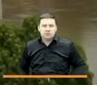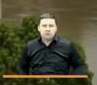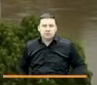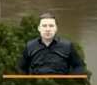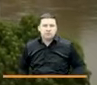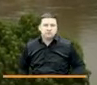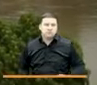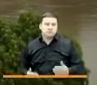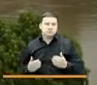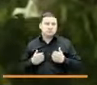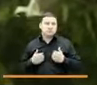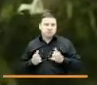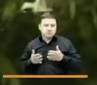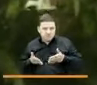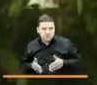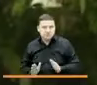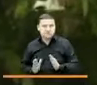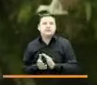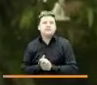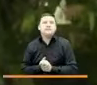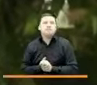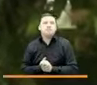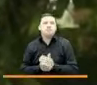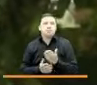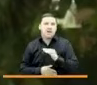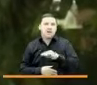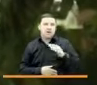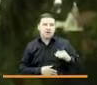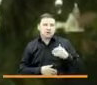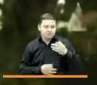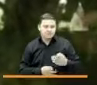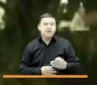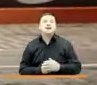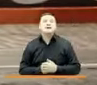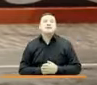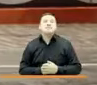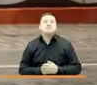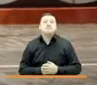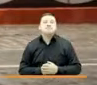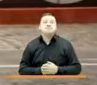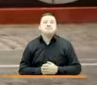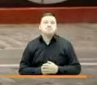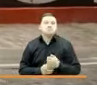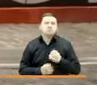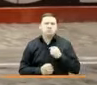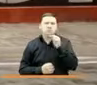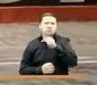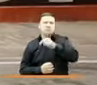Yo nací en Antioquia me vine para Cabo Montería